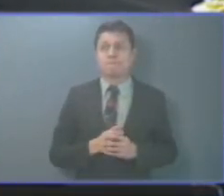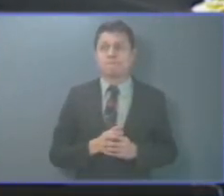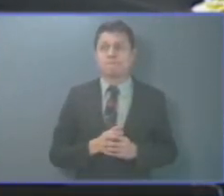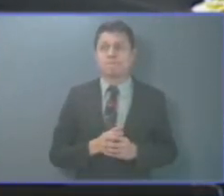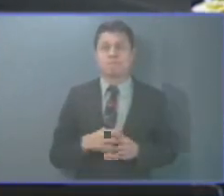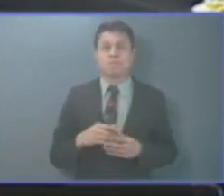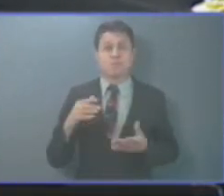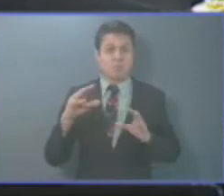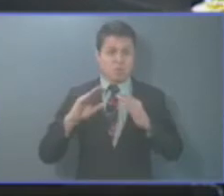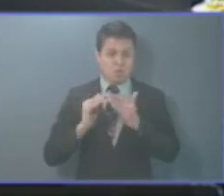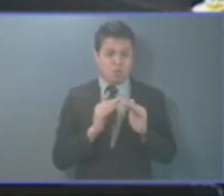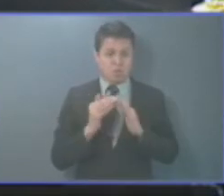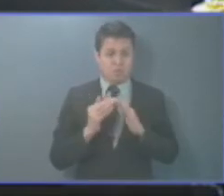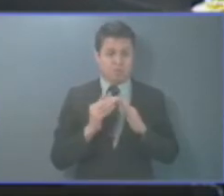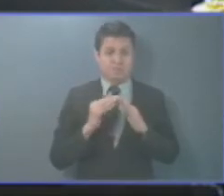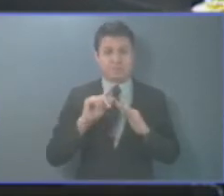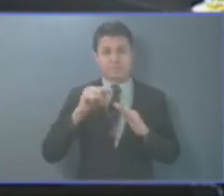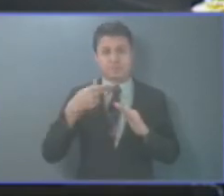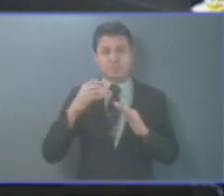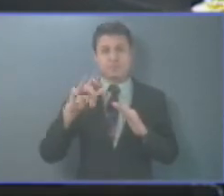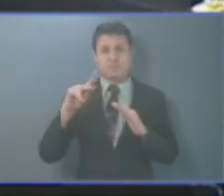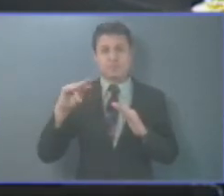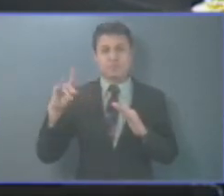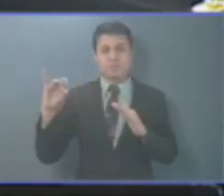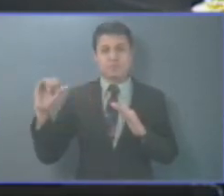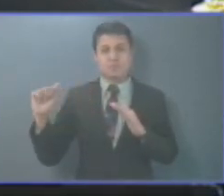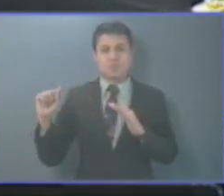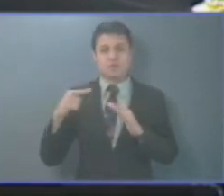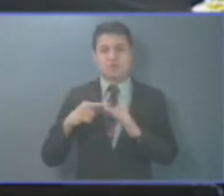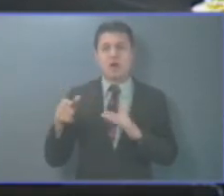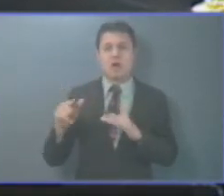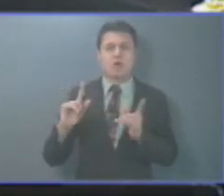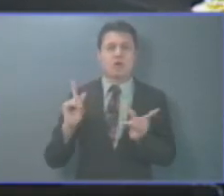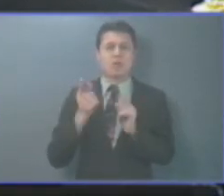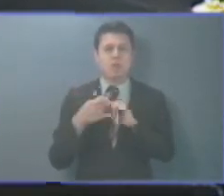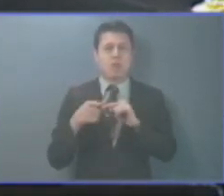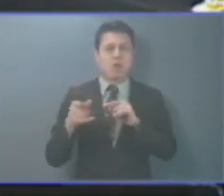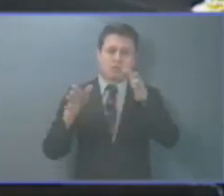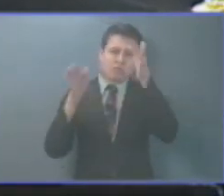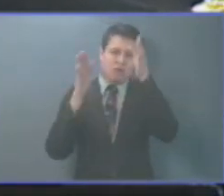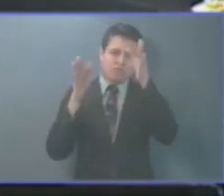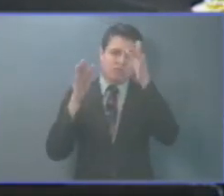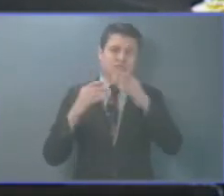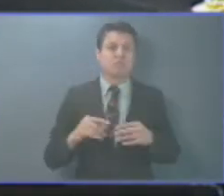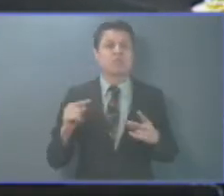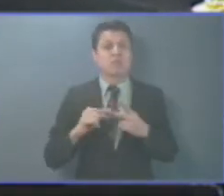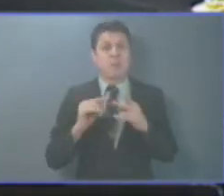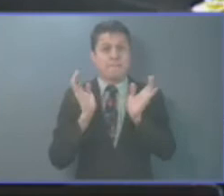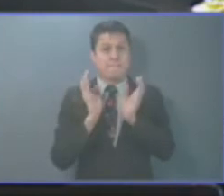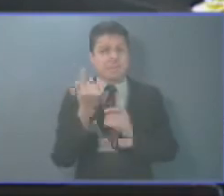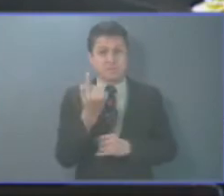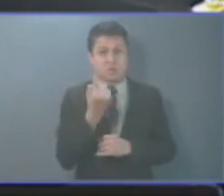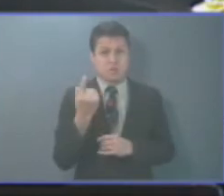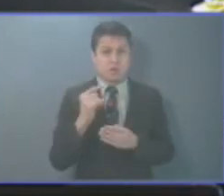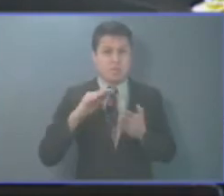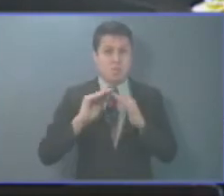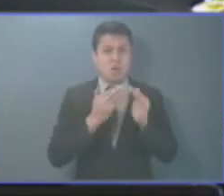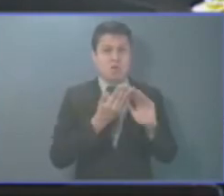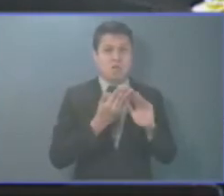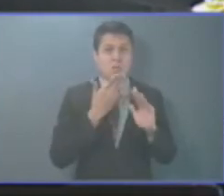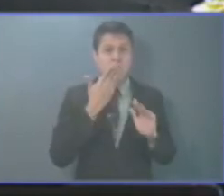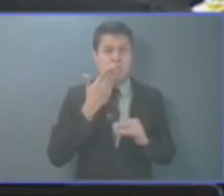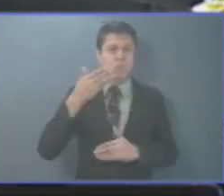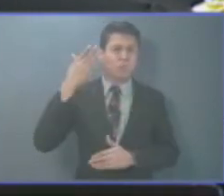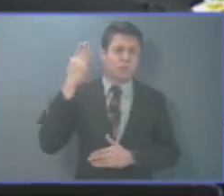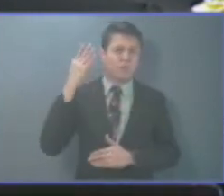Semán de Tailandia, por el contrario, los consideraban sabios. Los Mayas los respetaban. El judaísmo